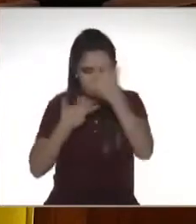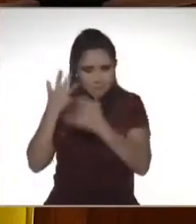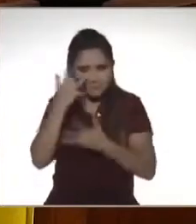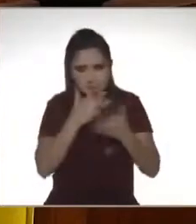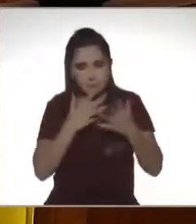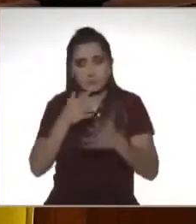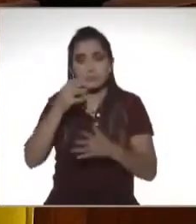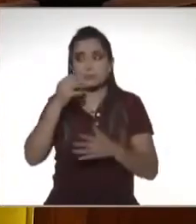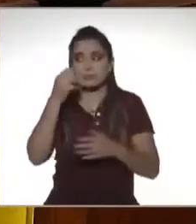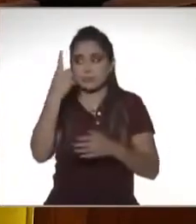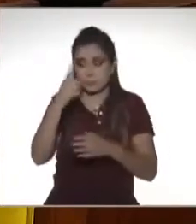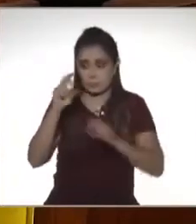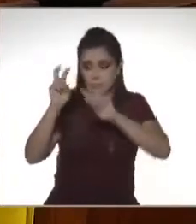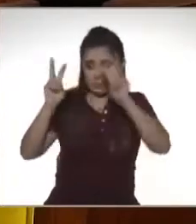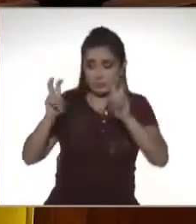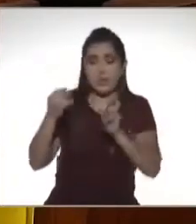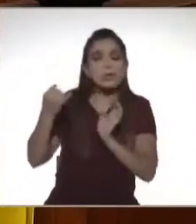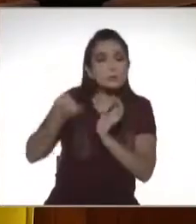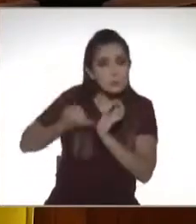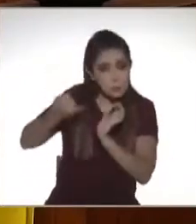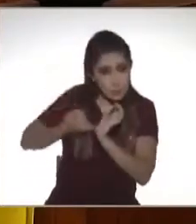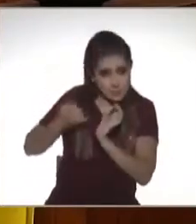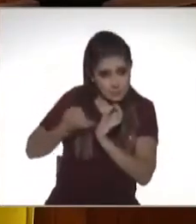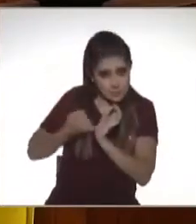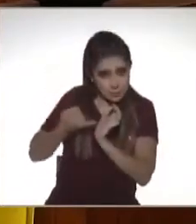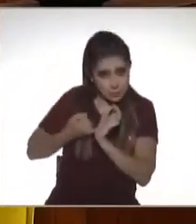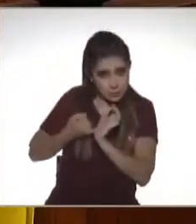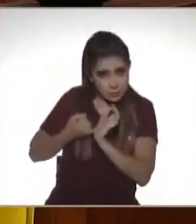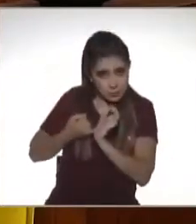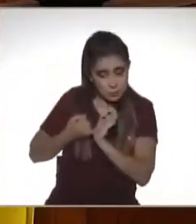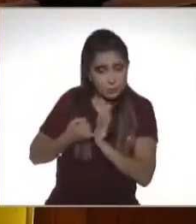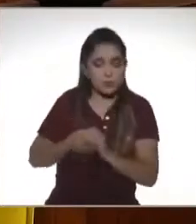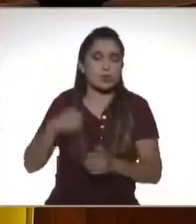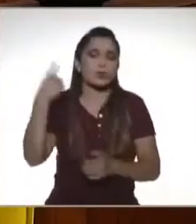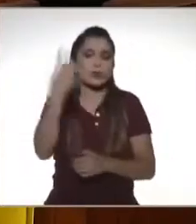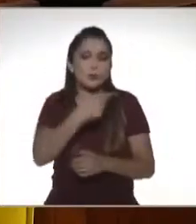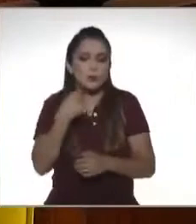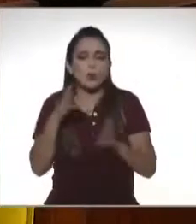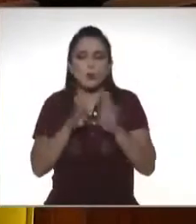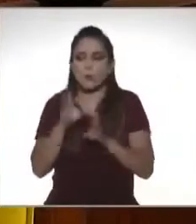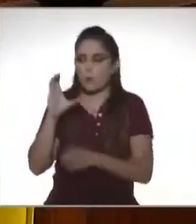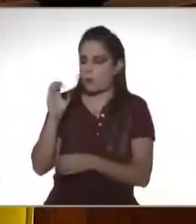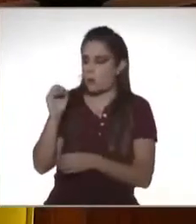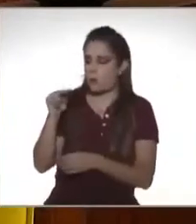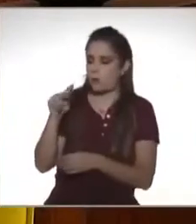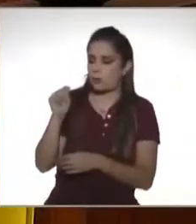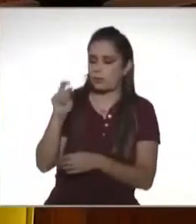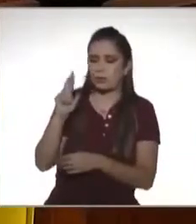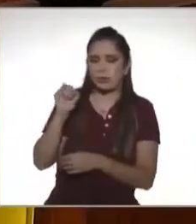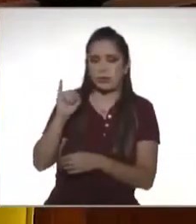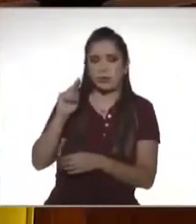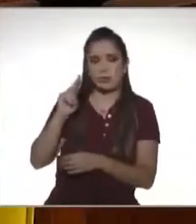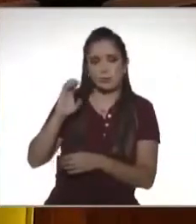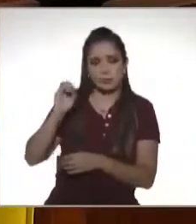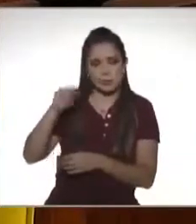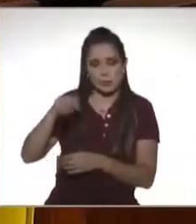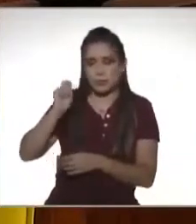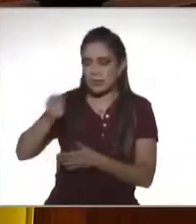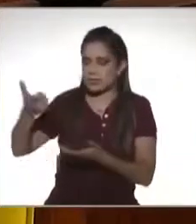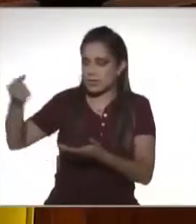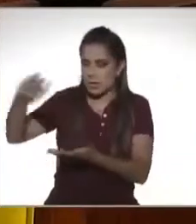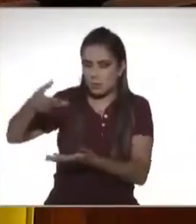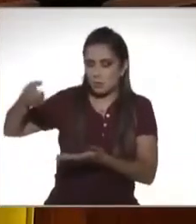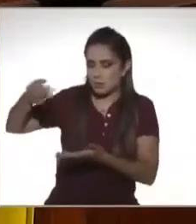inicial es impuestos. Nosotros empezamos, y creo que todos hablamos de contribuciones, y quizás,